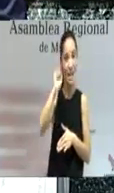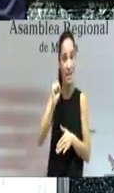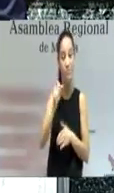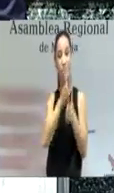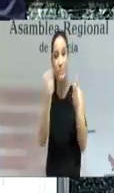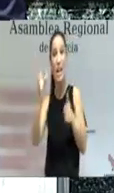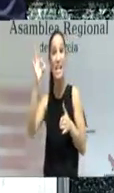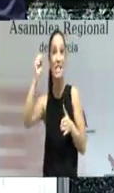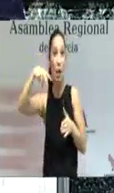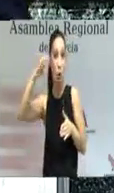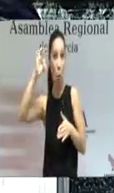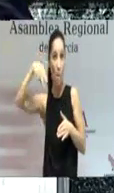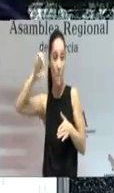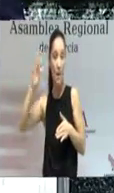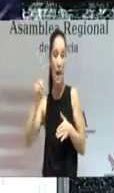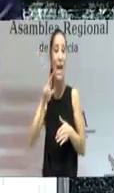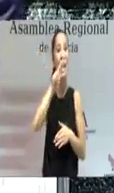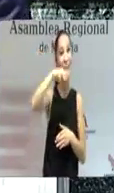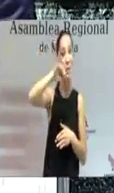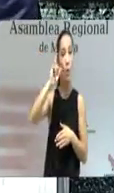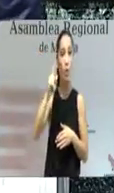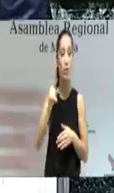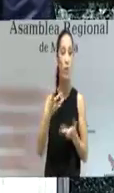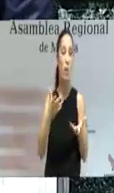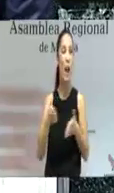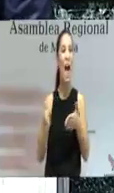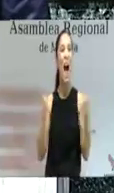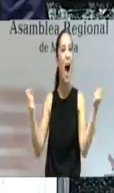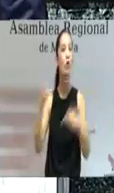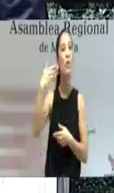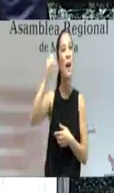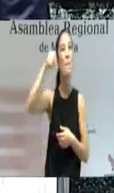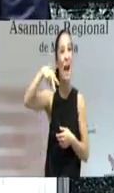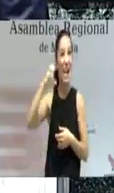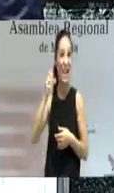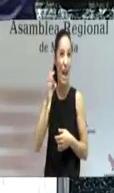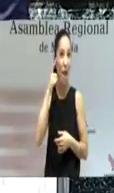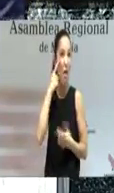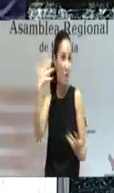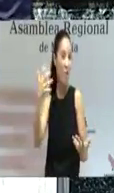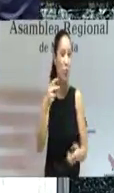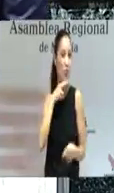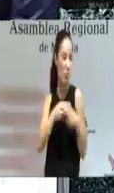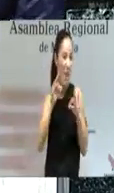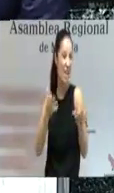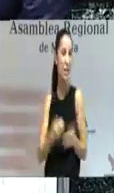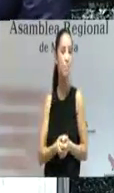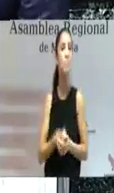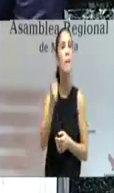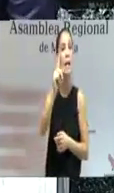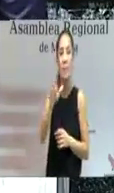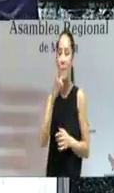autovía RM1 lo que conocemos como Autovía del Bancal. Y no quisiera dejar de